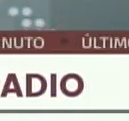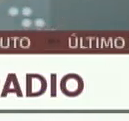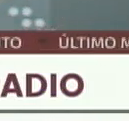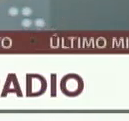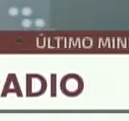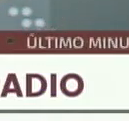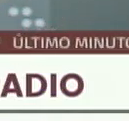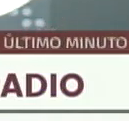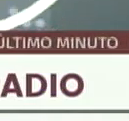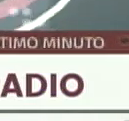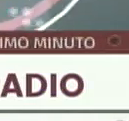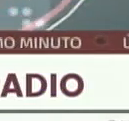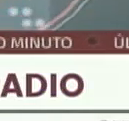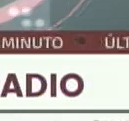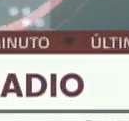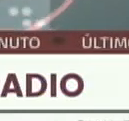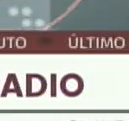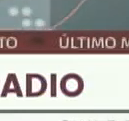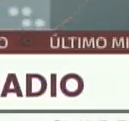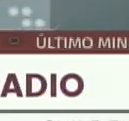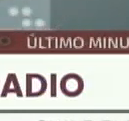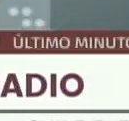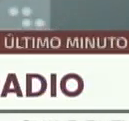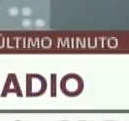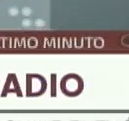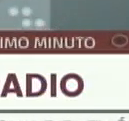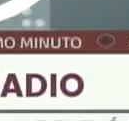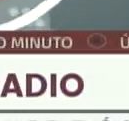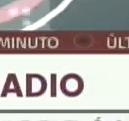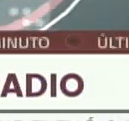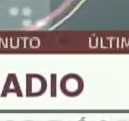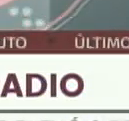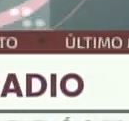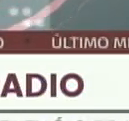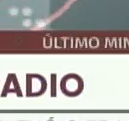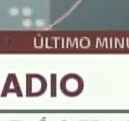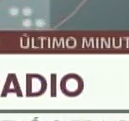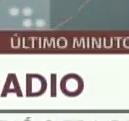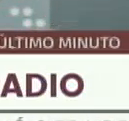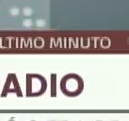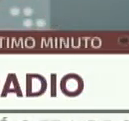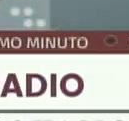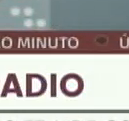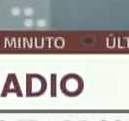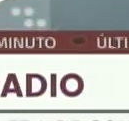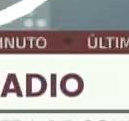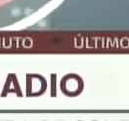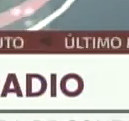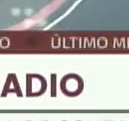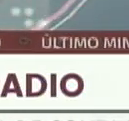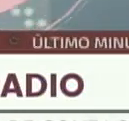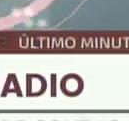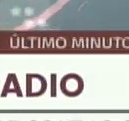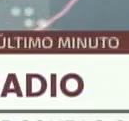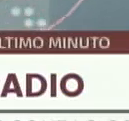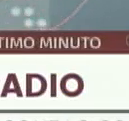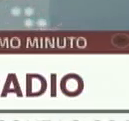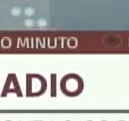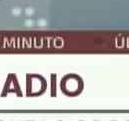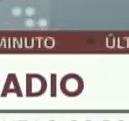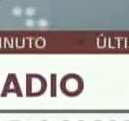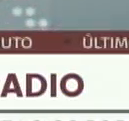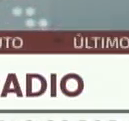día de hoy son de los más bajos del planeta en materia de infección por COVID-19. Eso no quiere decir que hayamos